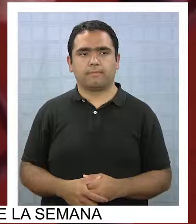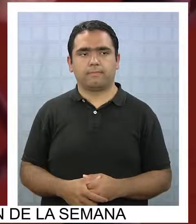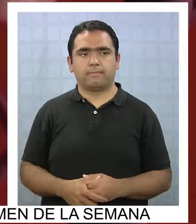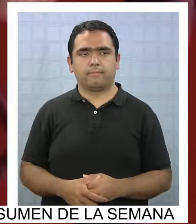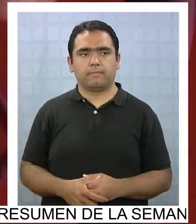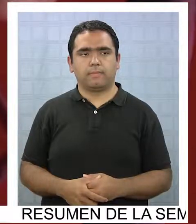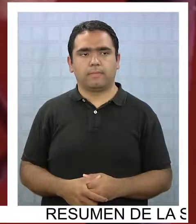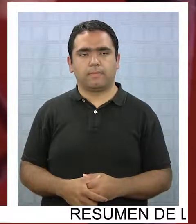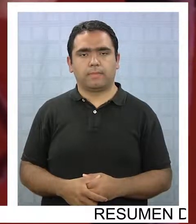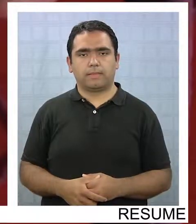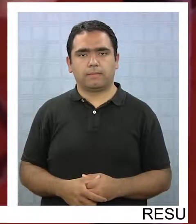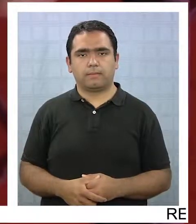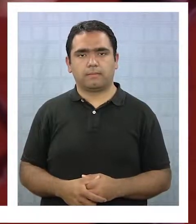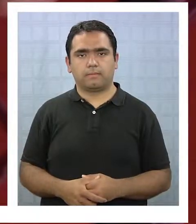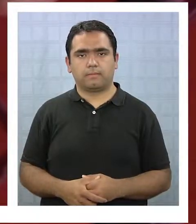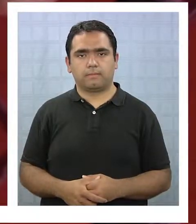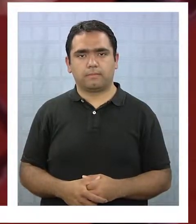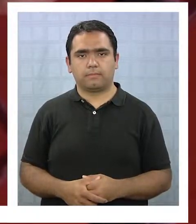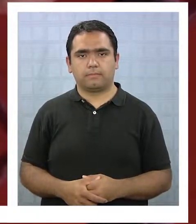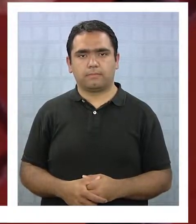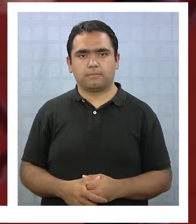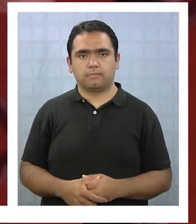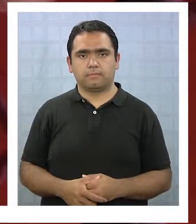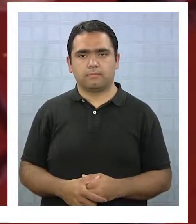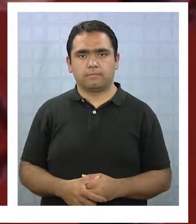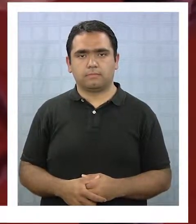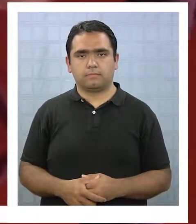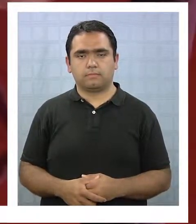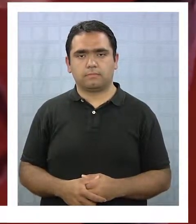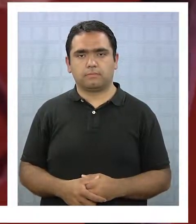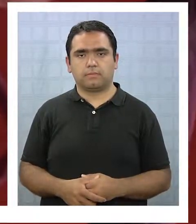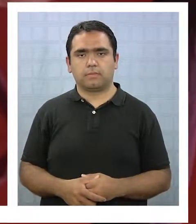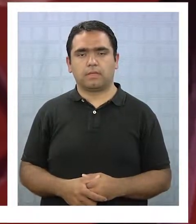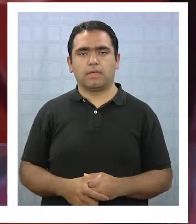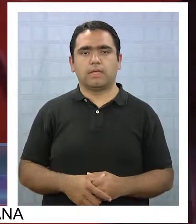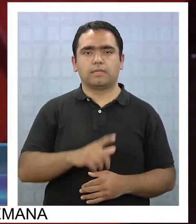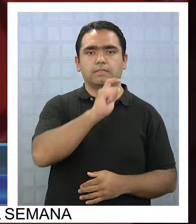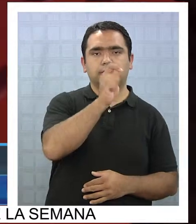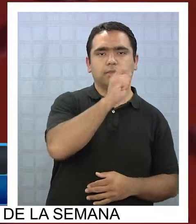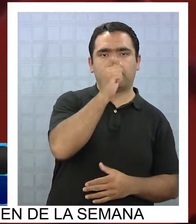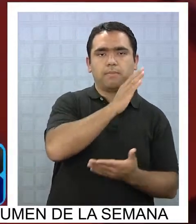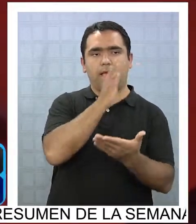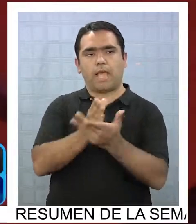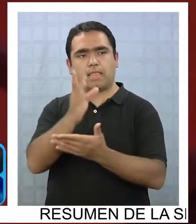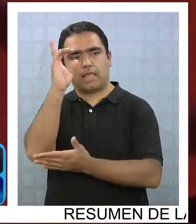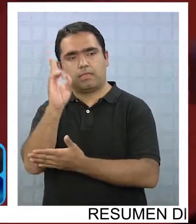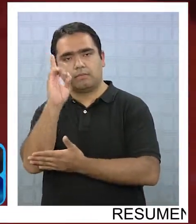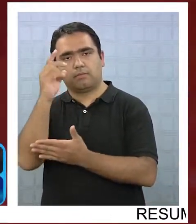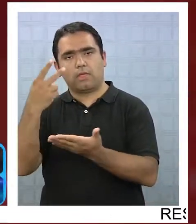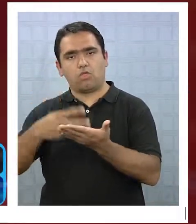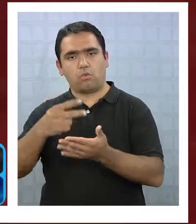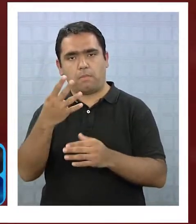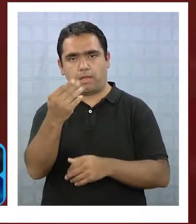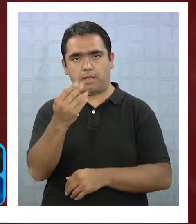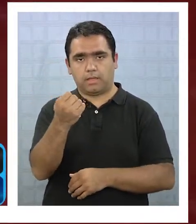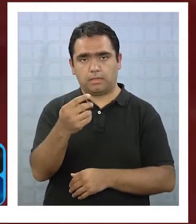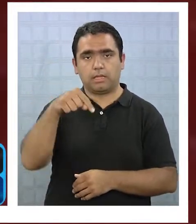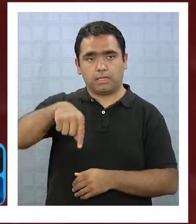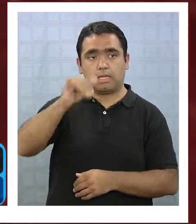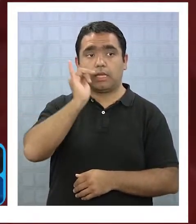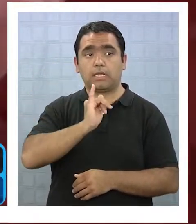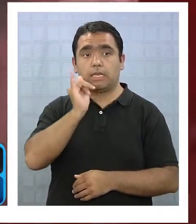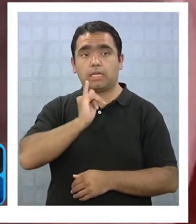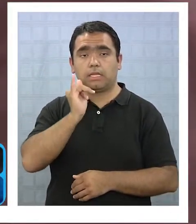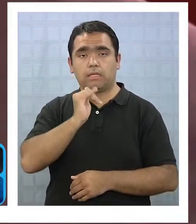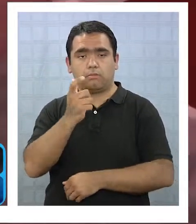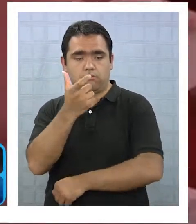A través de microabraciones en las capas dérmicas... Entre septiembre y diciembre del 2014 se realizará en Iquique la vacunación